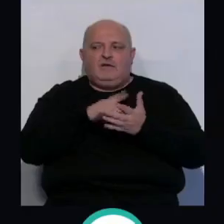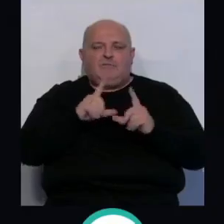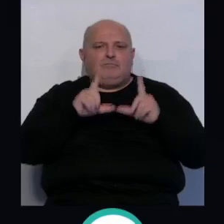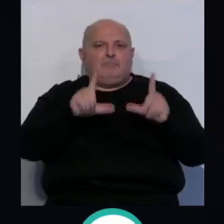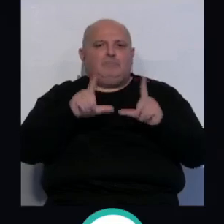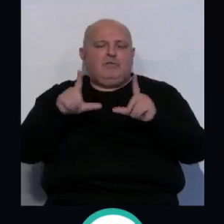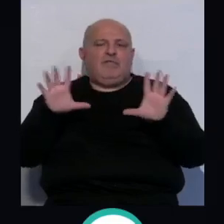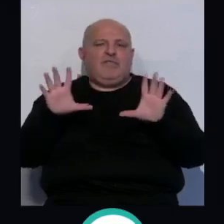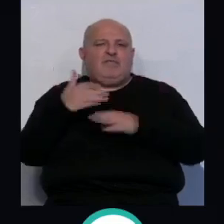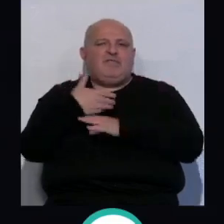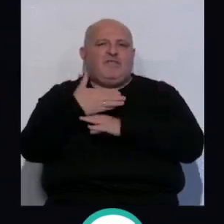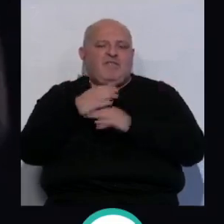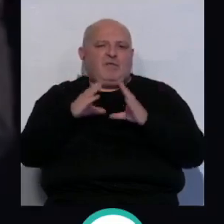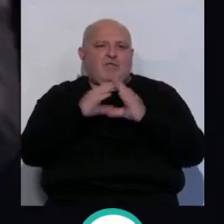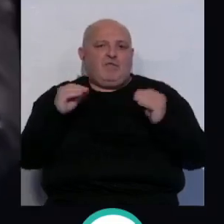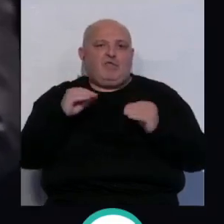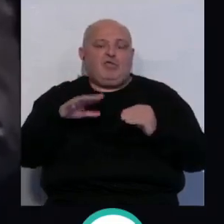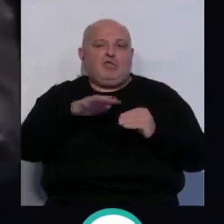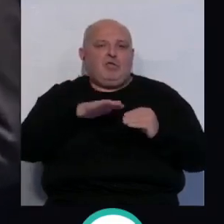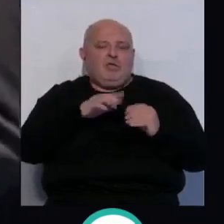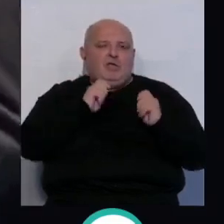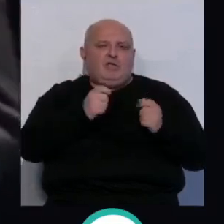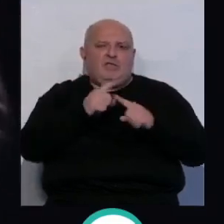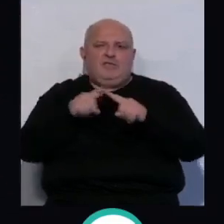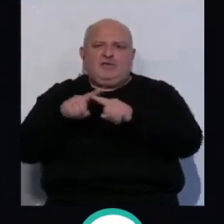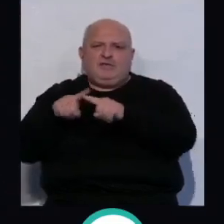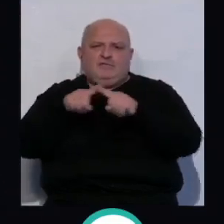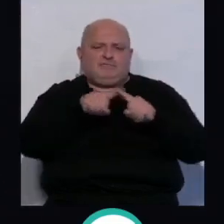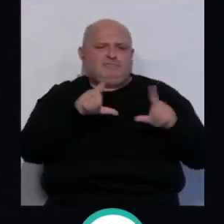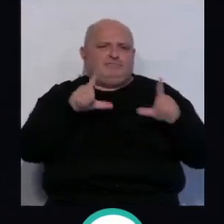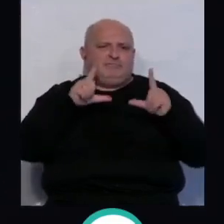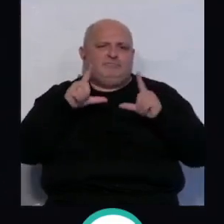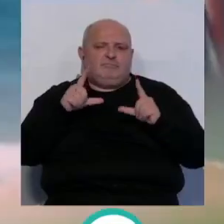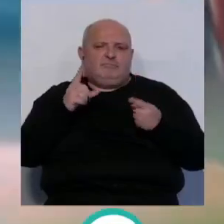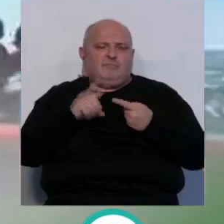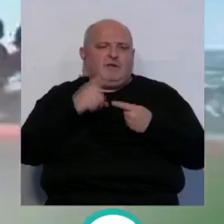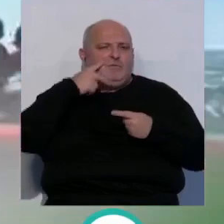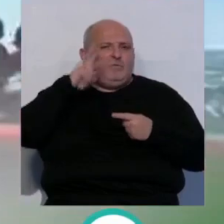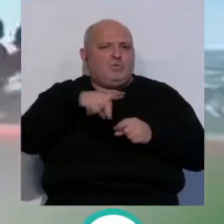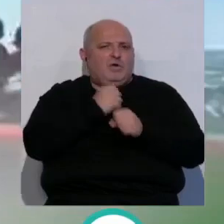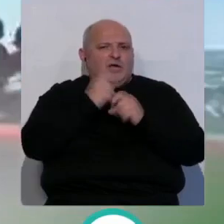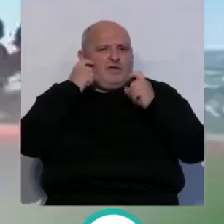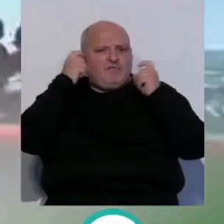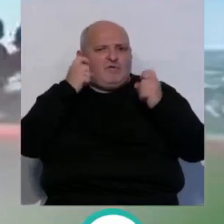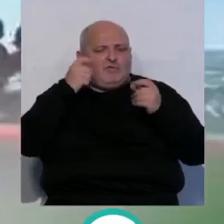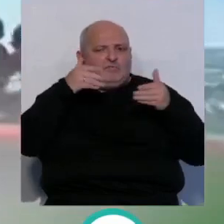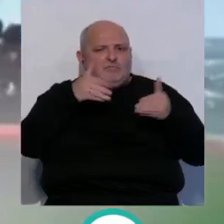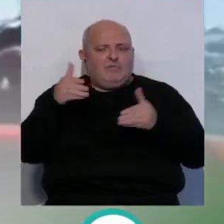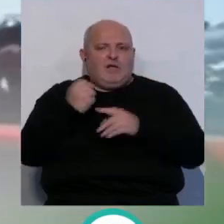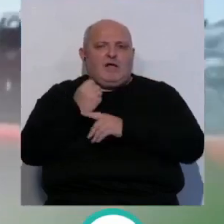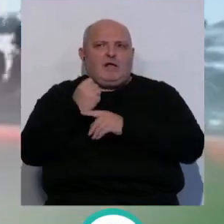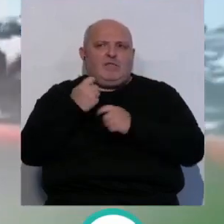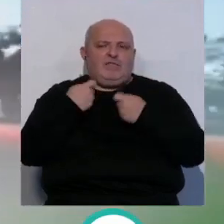entregado las 10 banderas de Andalucía que este año se otorgan a distintas personalidades y colectivos como reconocimiento a su esfuerzo, dedicación y